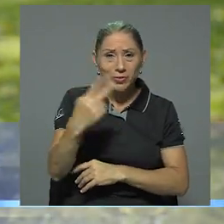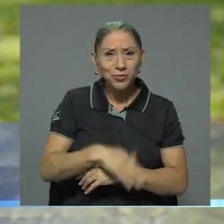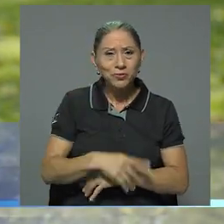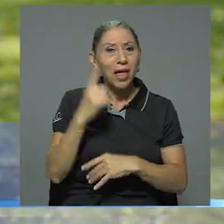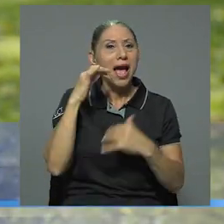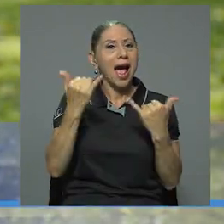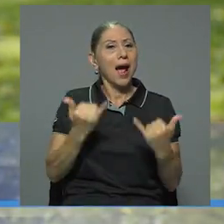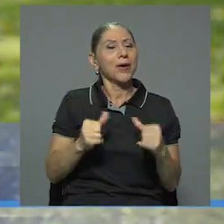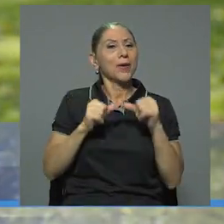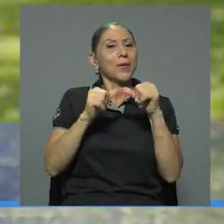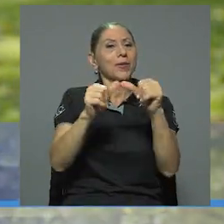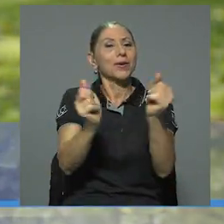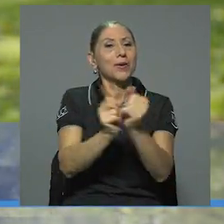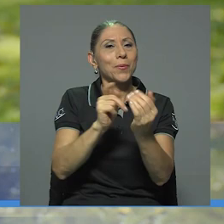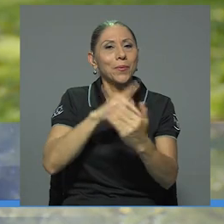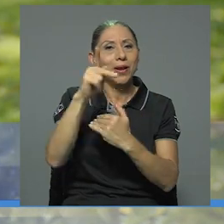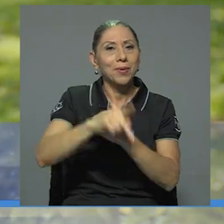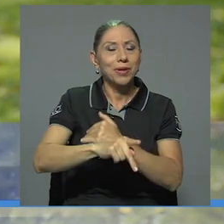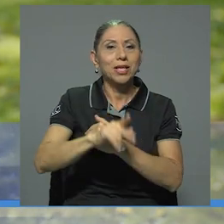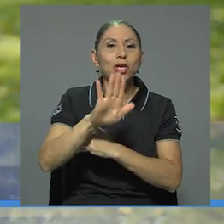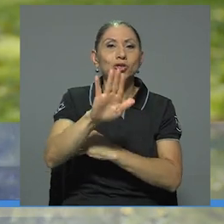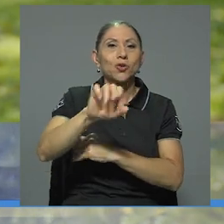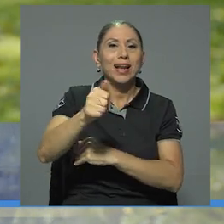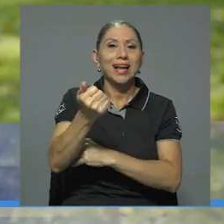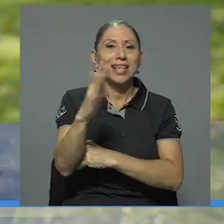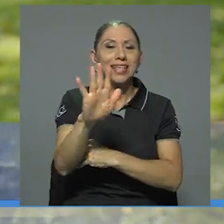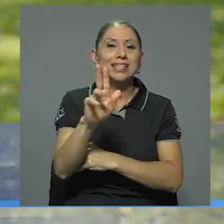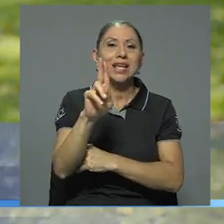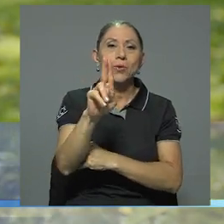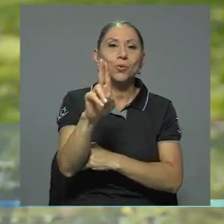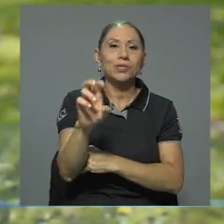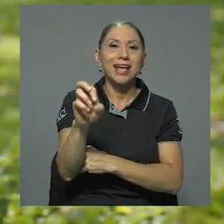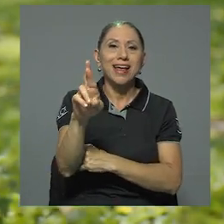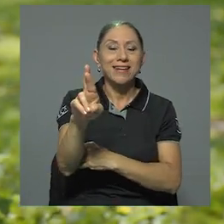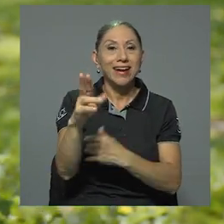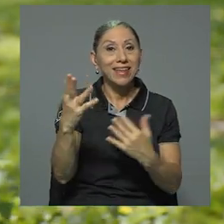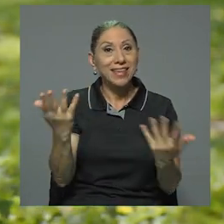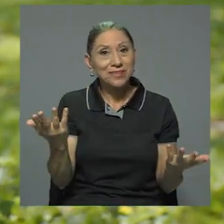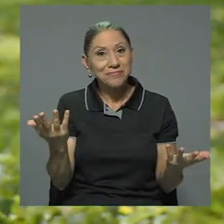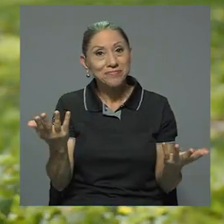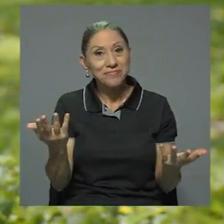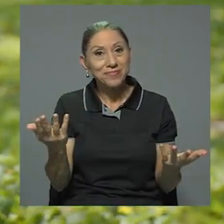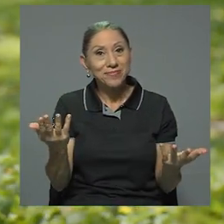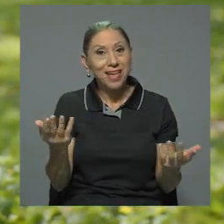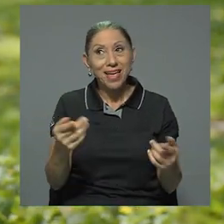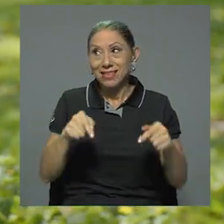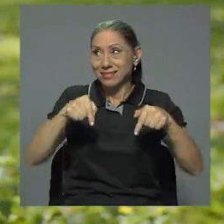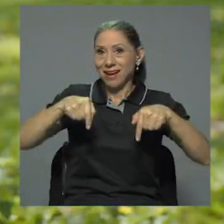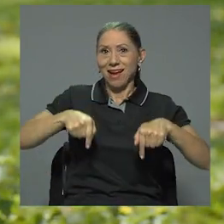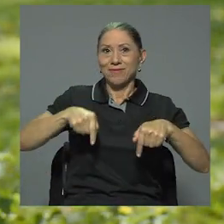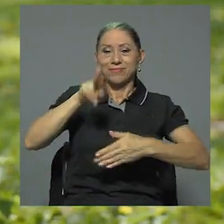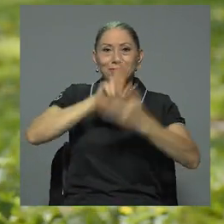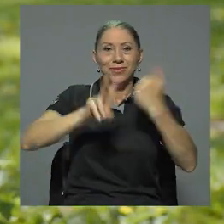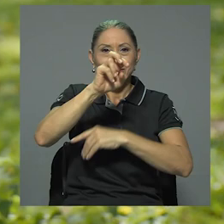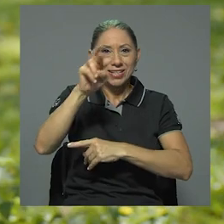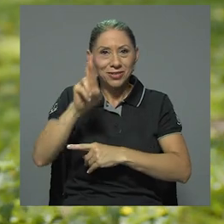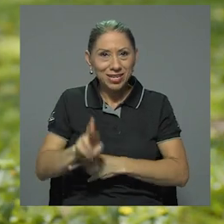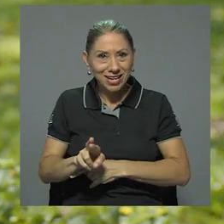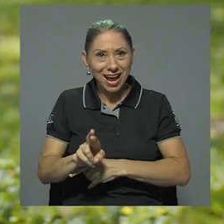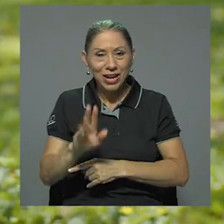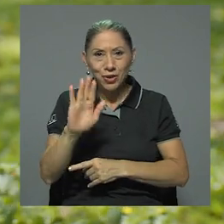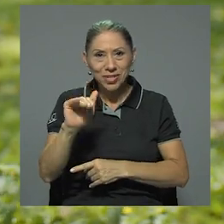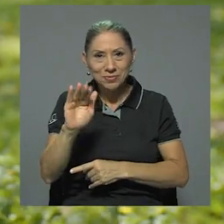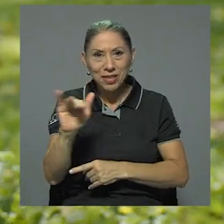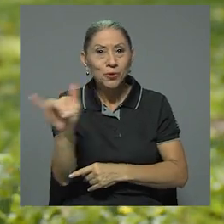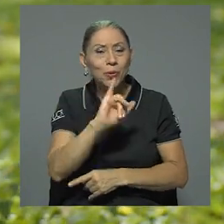Por ahora los dejo en la compañía de la programación de su canal 15 UCR y desde acá, desde la Universidad de Costa Rica,